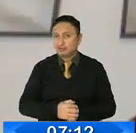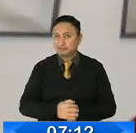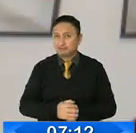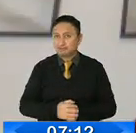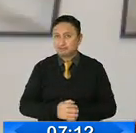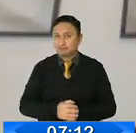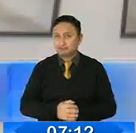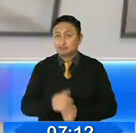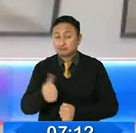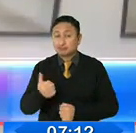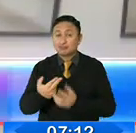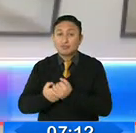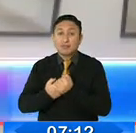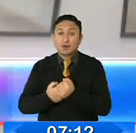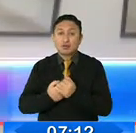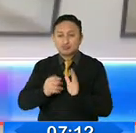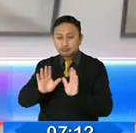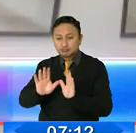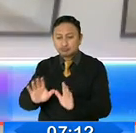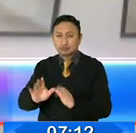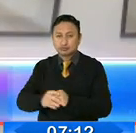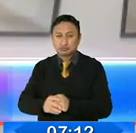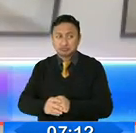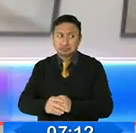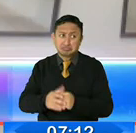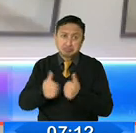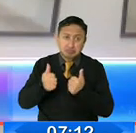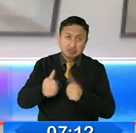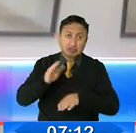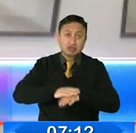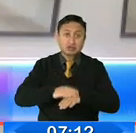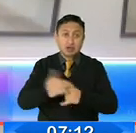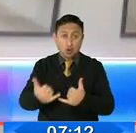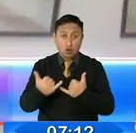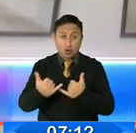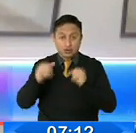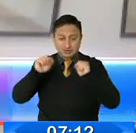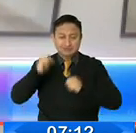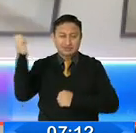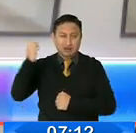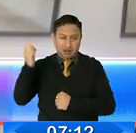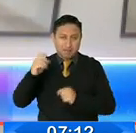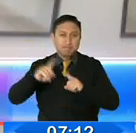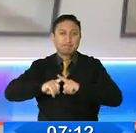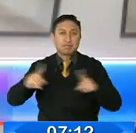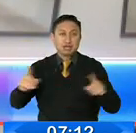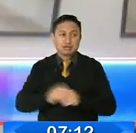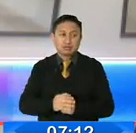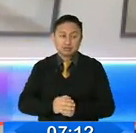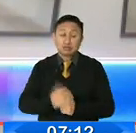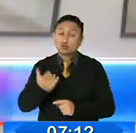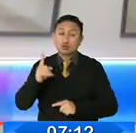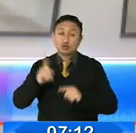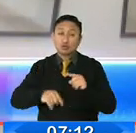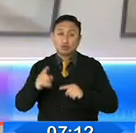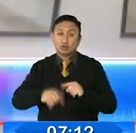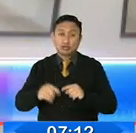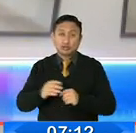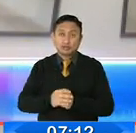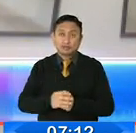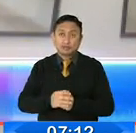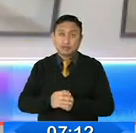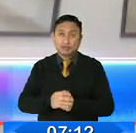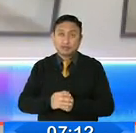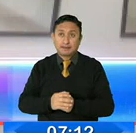recursos, a me parece que estaría bien por la emergencia que tenemos, pero bajo ningún punto de vista se podría dejar a la